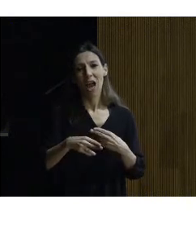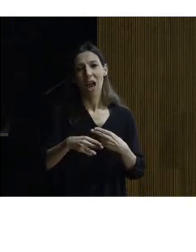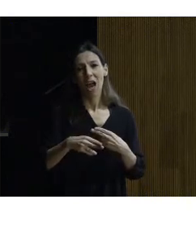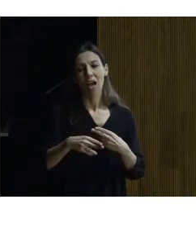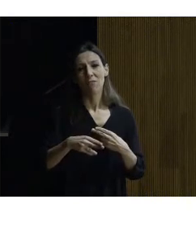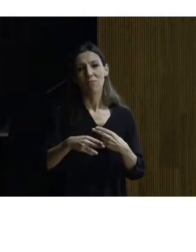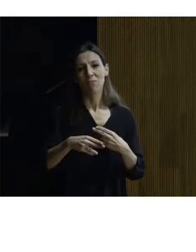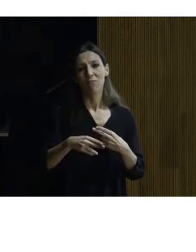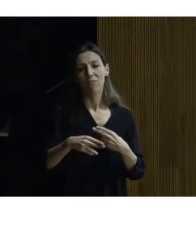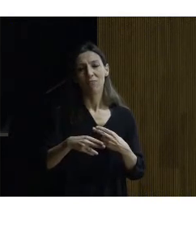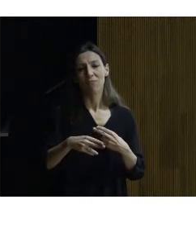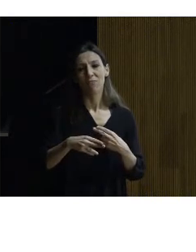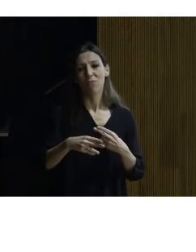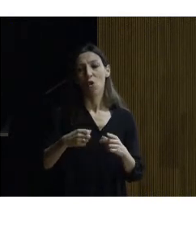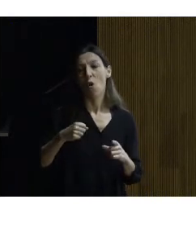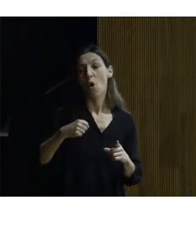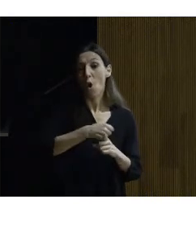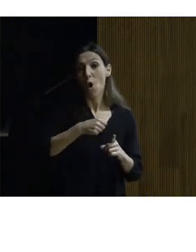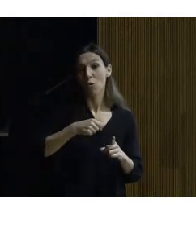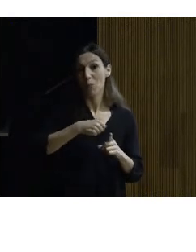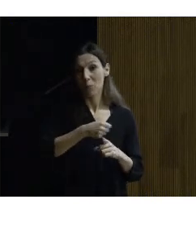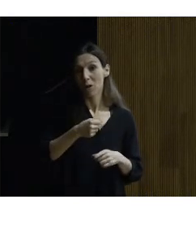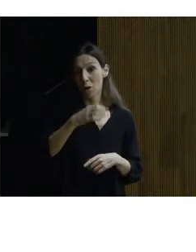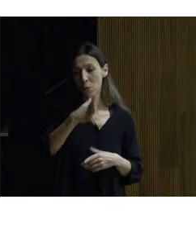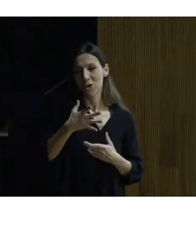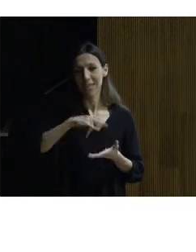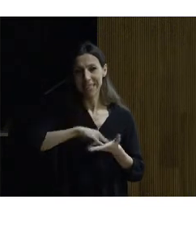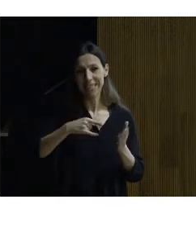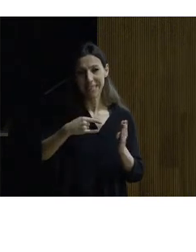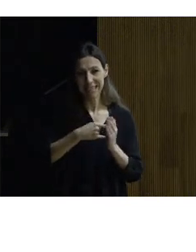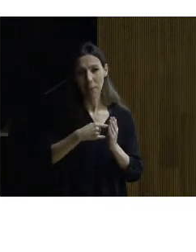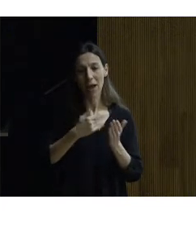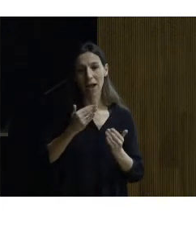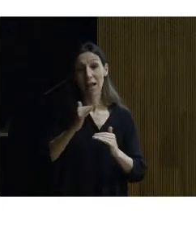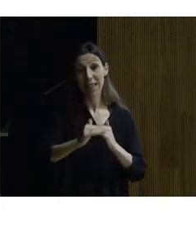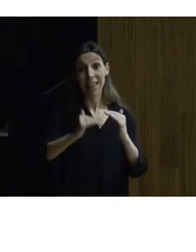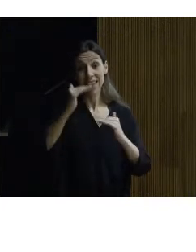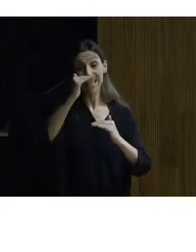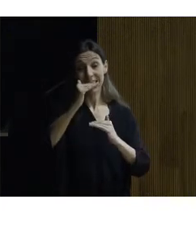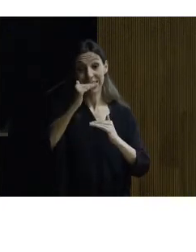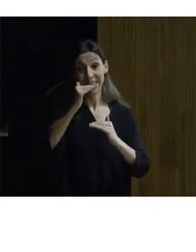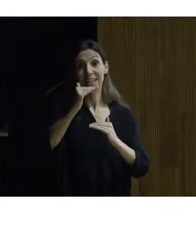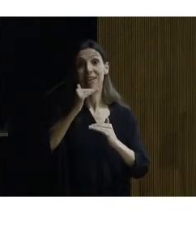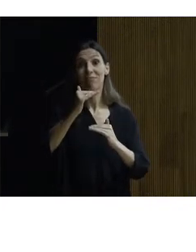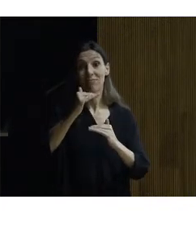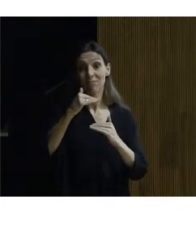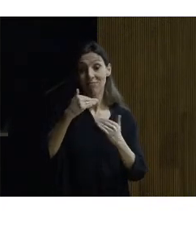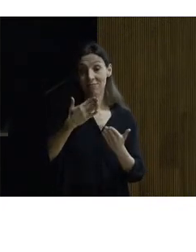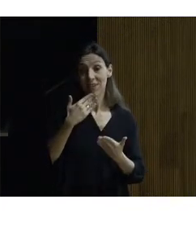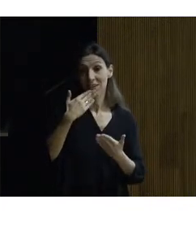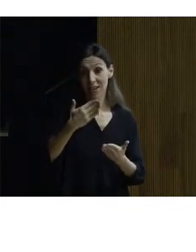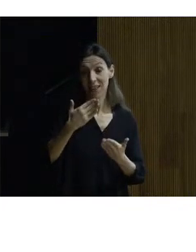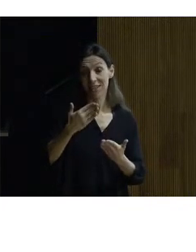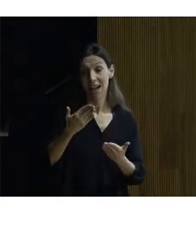de ruedas mediante el sistema de la litera colgada de los aparejos de los caballos que